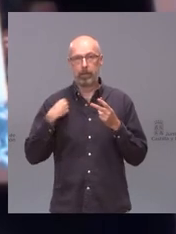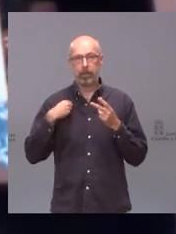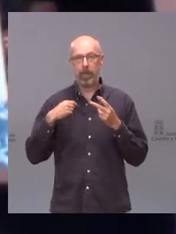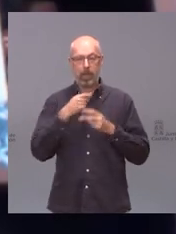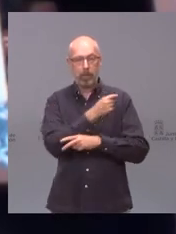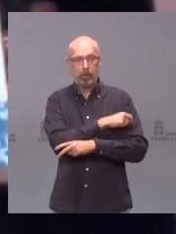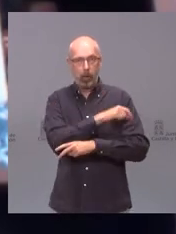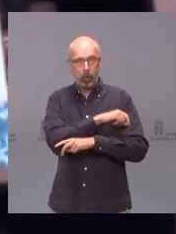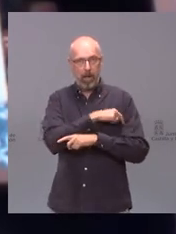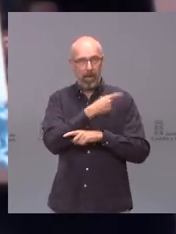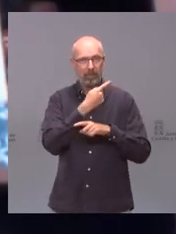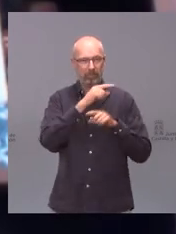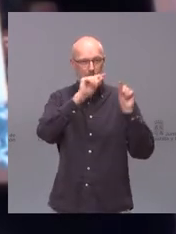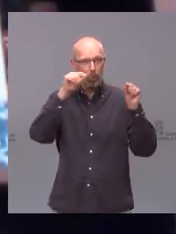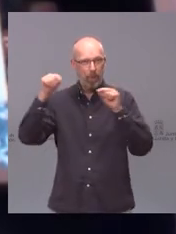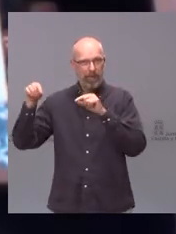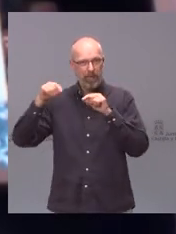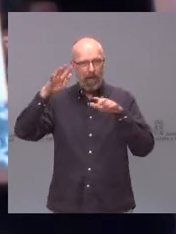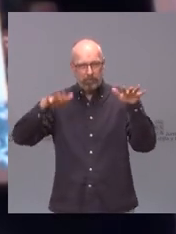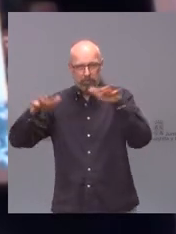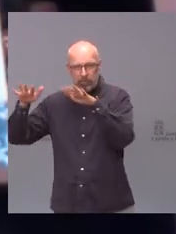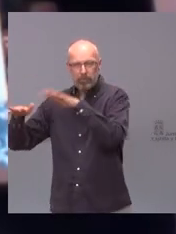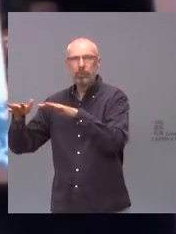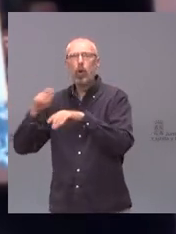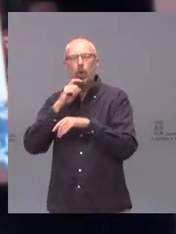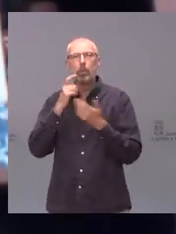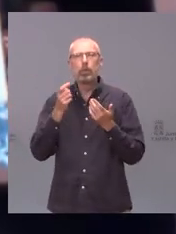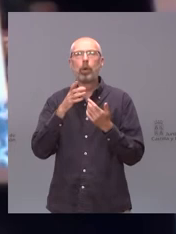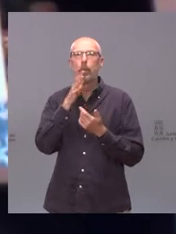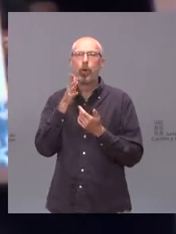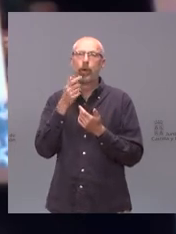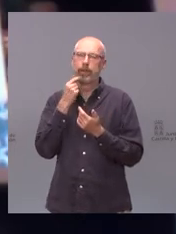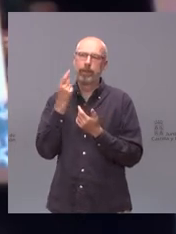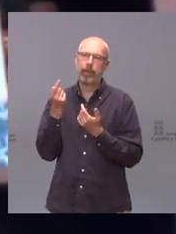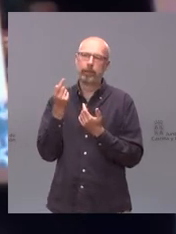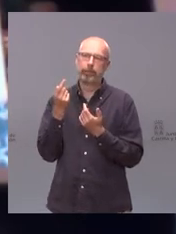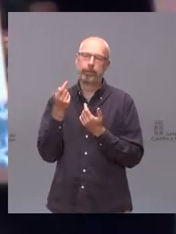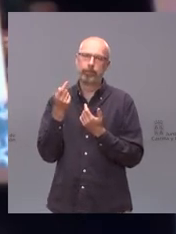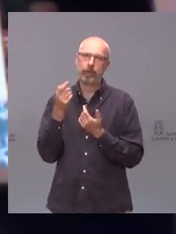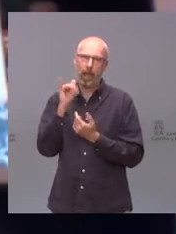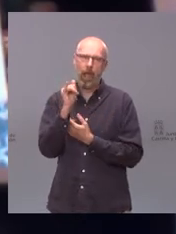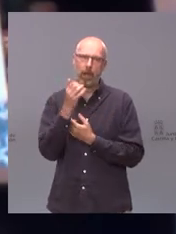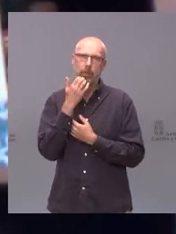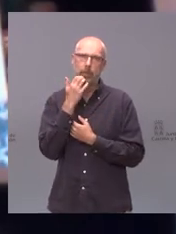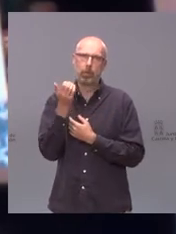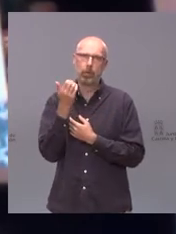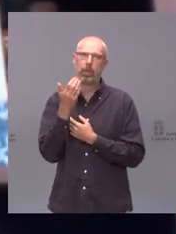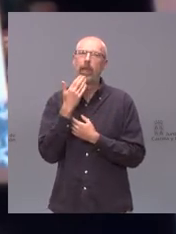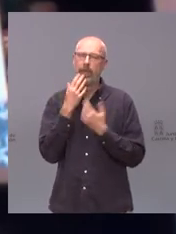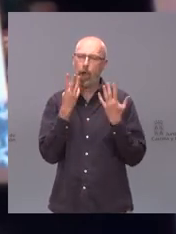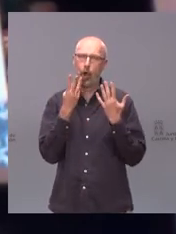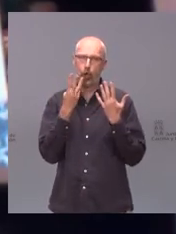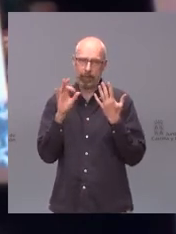vacunación de las diferentes provincias el vicepresidente ha argumentado la elevadísima mortalidad que se produce con los mayores de 80 años